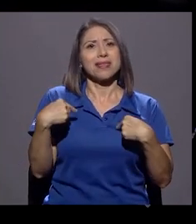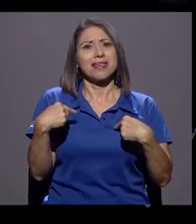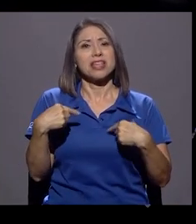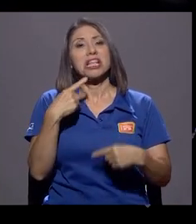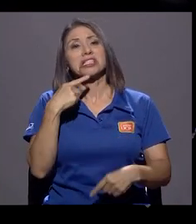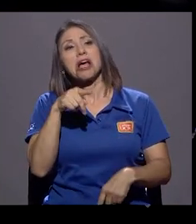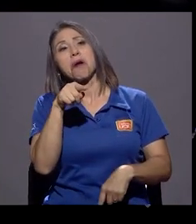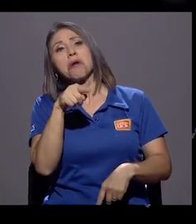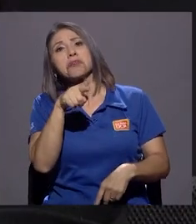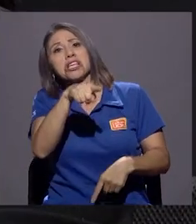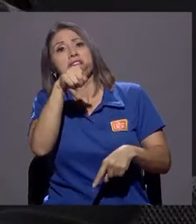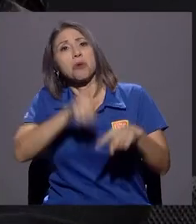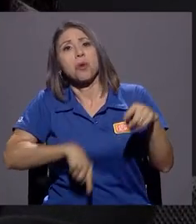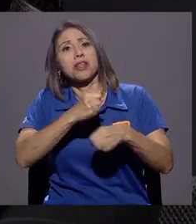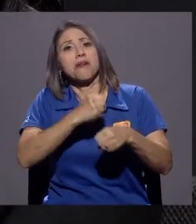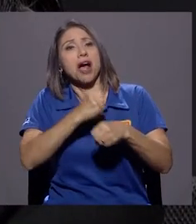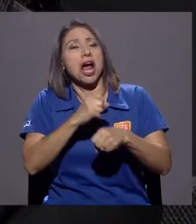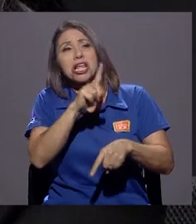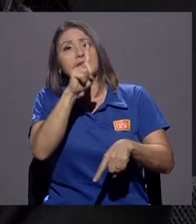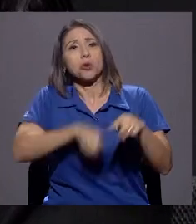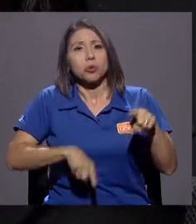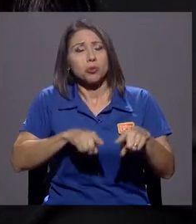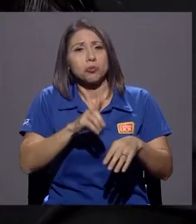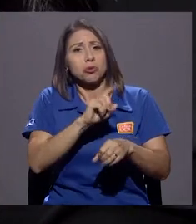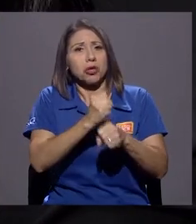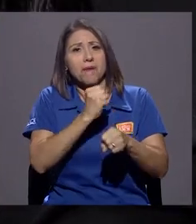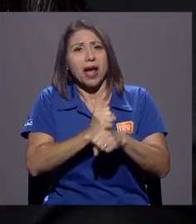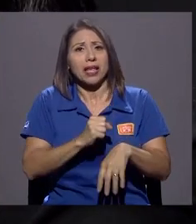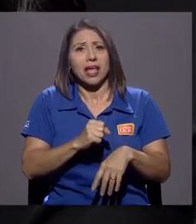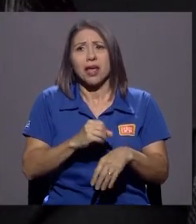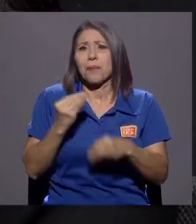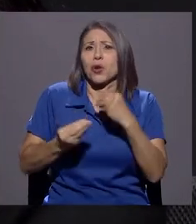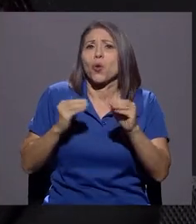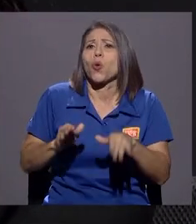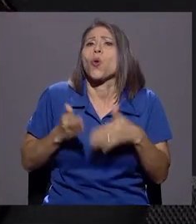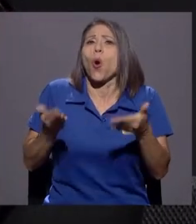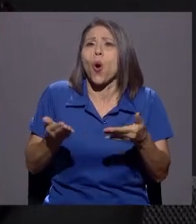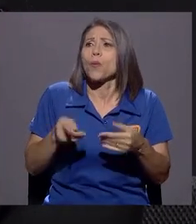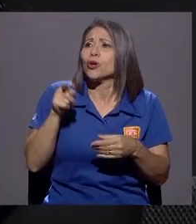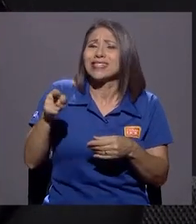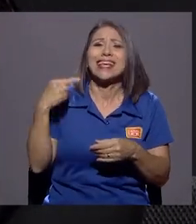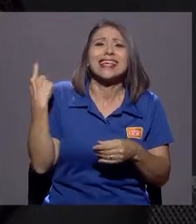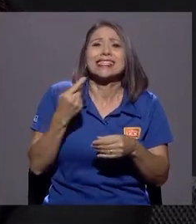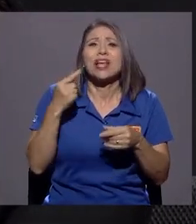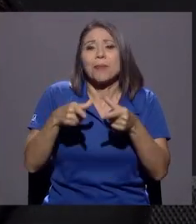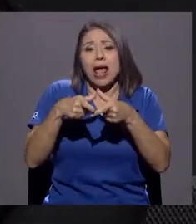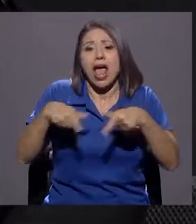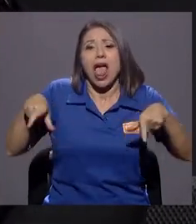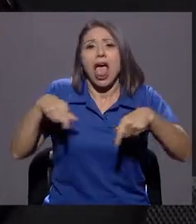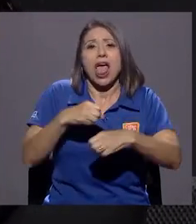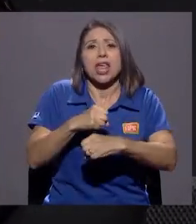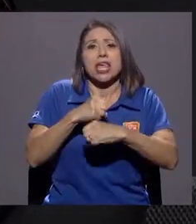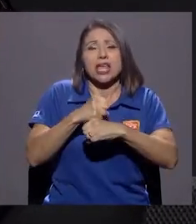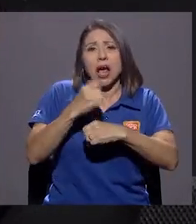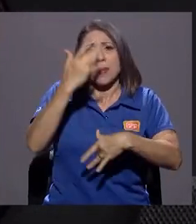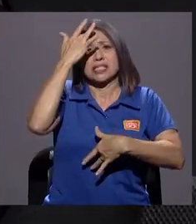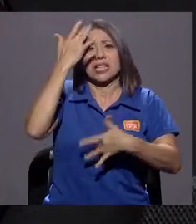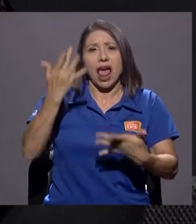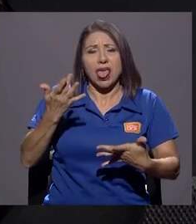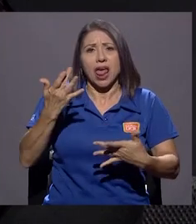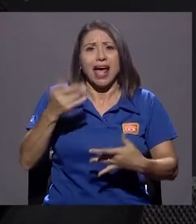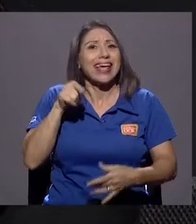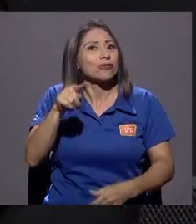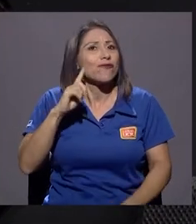trabajar, que no trabaje. Pero ¿cómo? Si ella pasaba incapacitada. Es algo que han dicho y ha sido una falacia, que yo pasaba